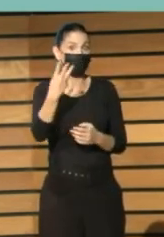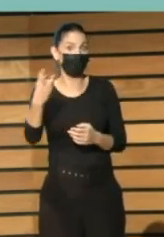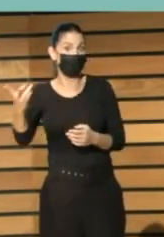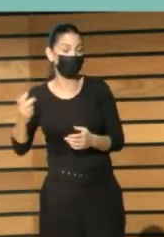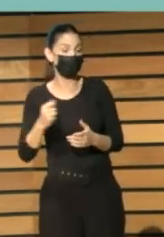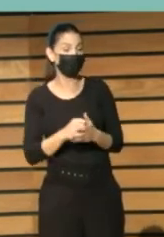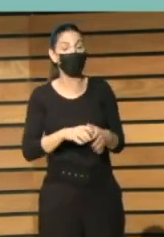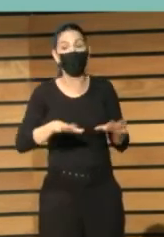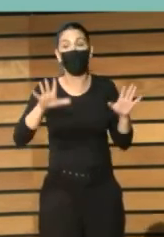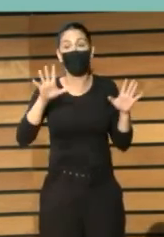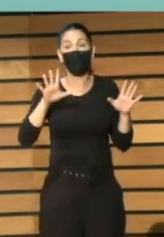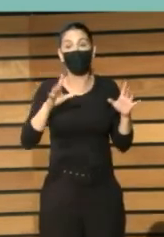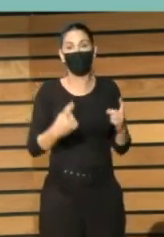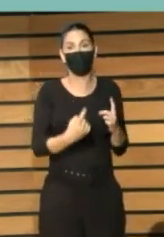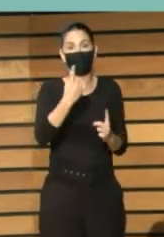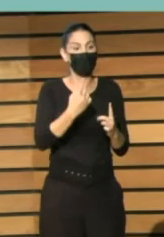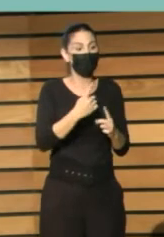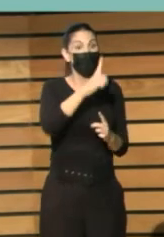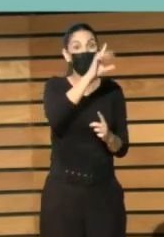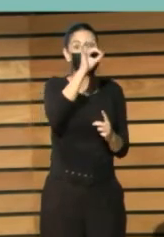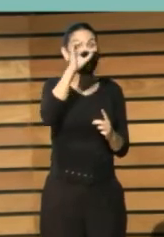hay algunas cabeceras que tienen 100.000 números.